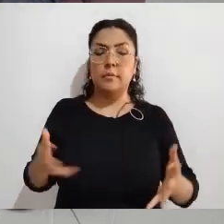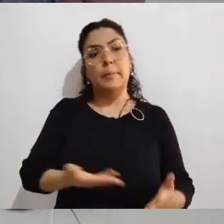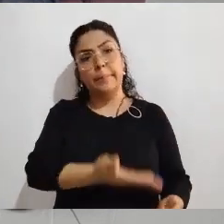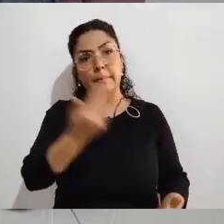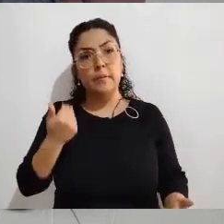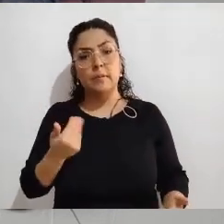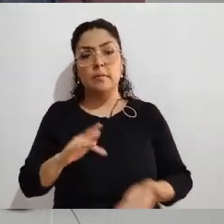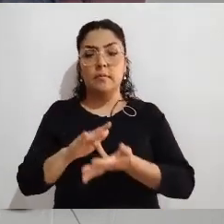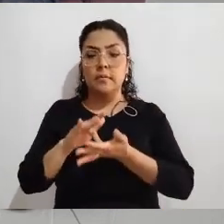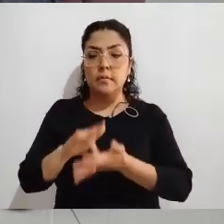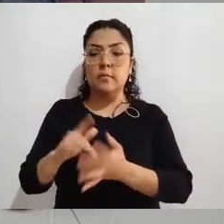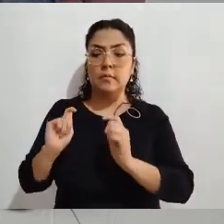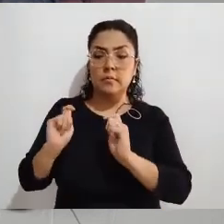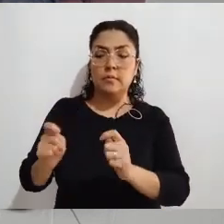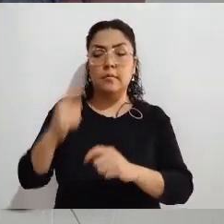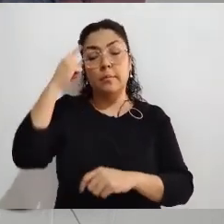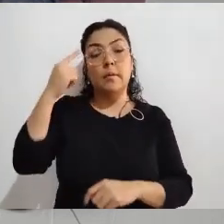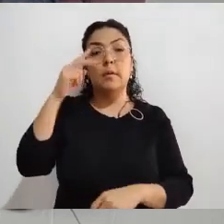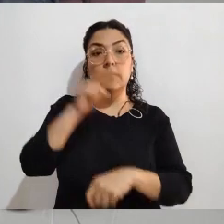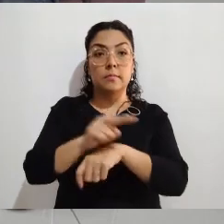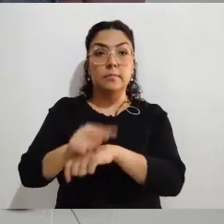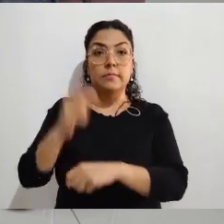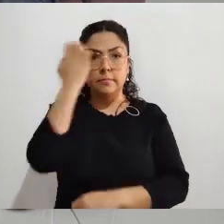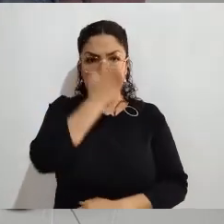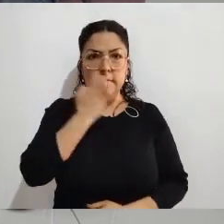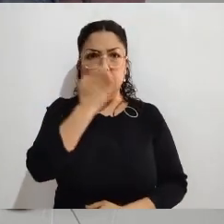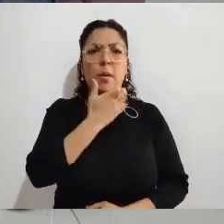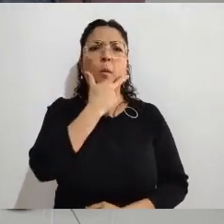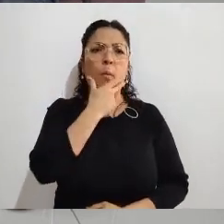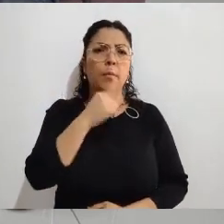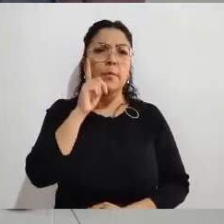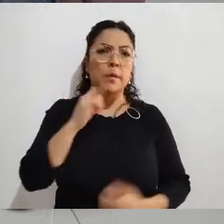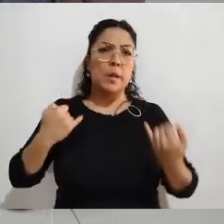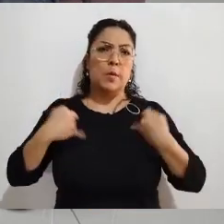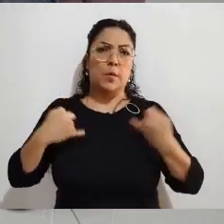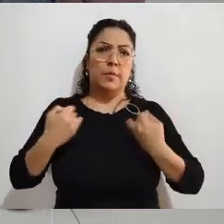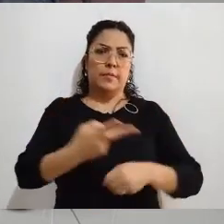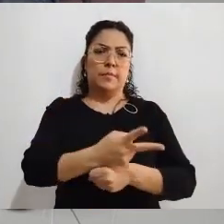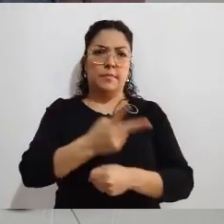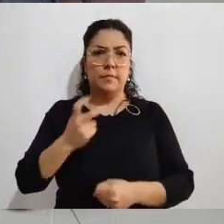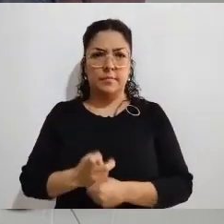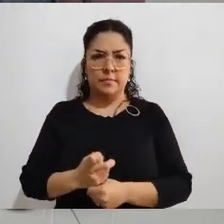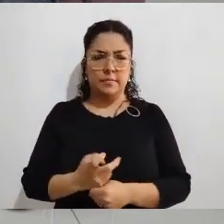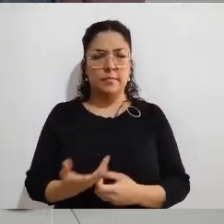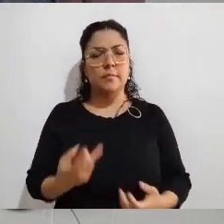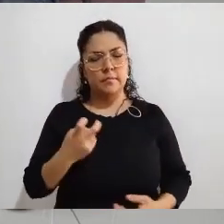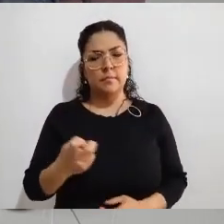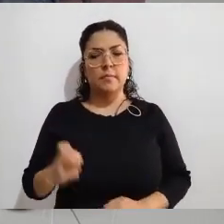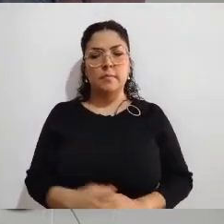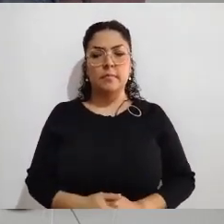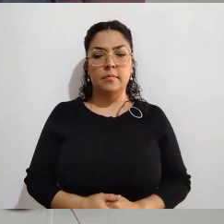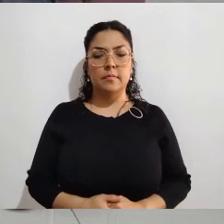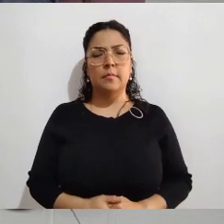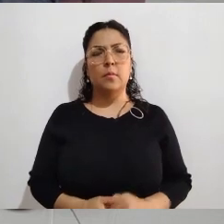Desde el punto de vista personal y también lo que vivió con estos jóvenes, con estas jóvenes, ¿cómo cambia la visión de una